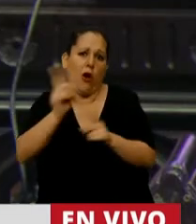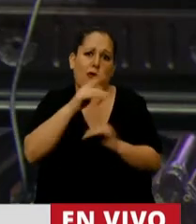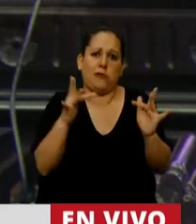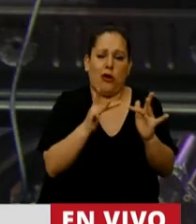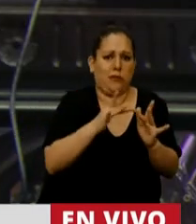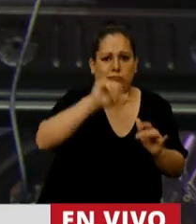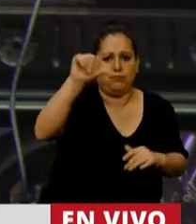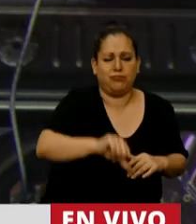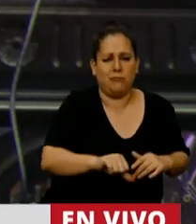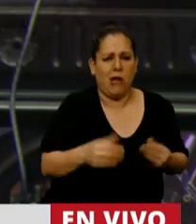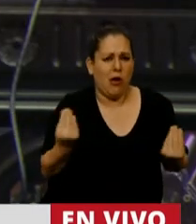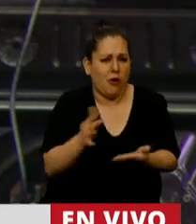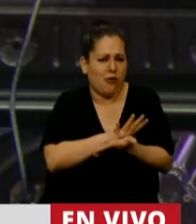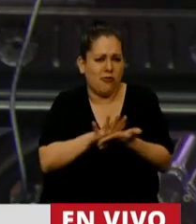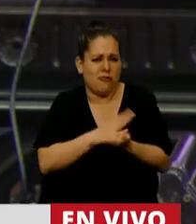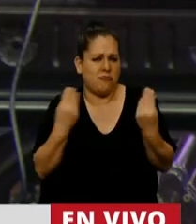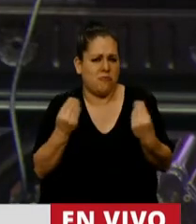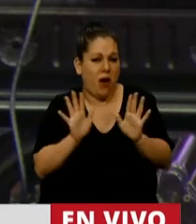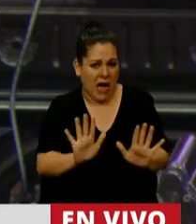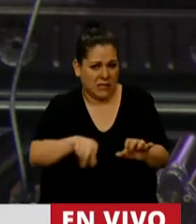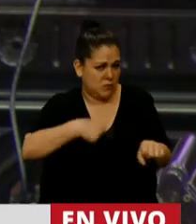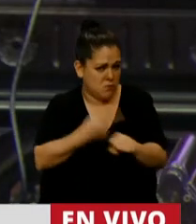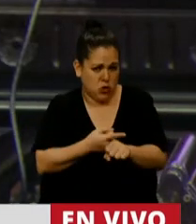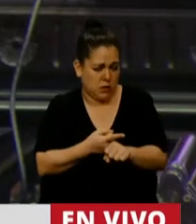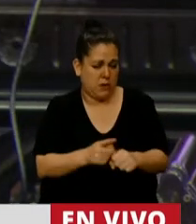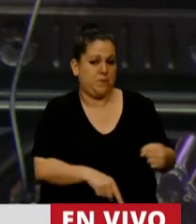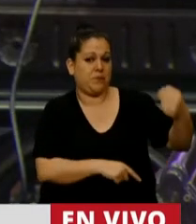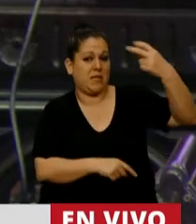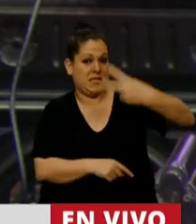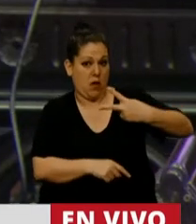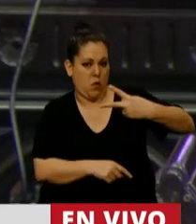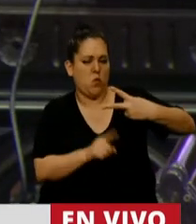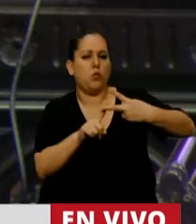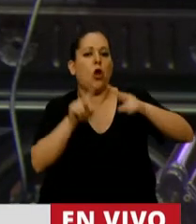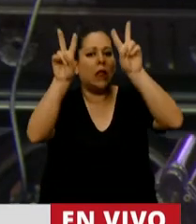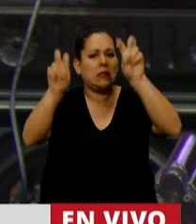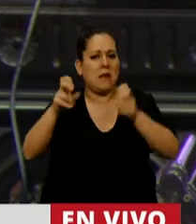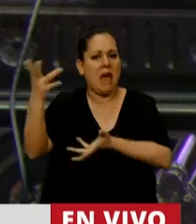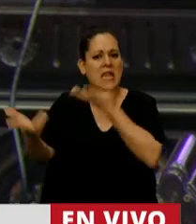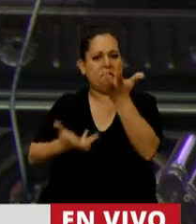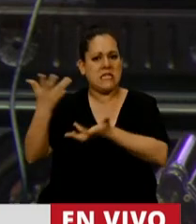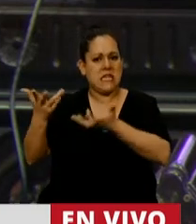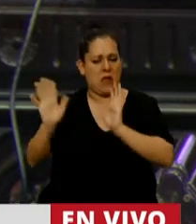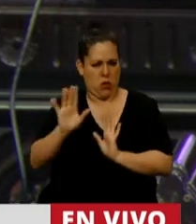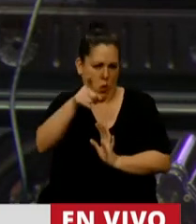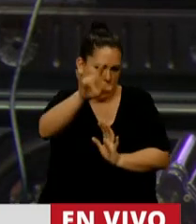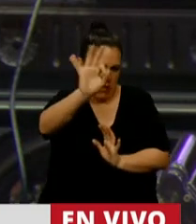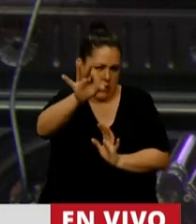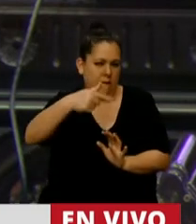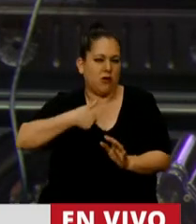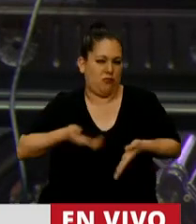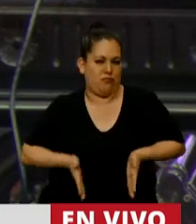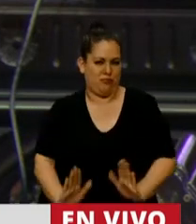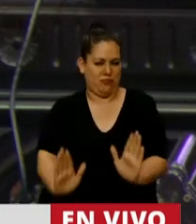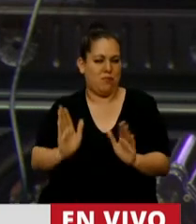conectar? Así es imposible. El otro aspecto, lo que tiene que ver con los incendios. Usted sabe que provengo de una